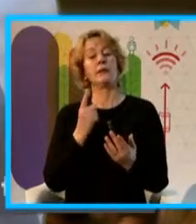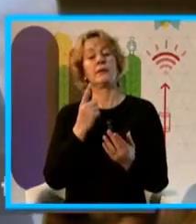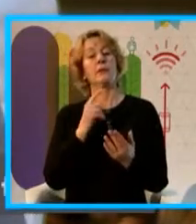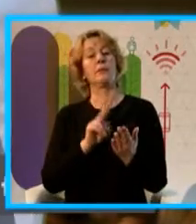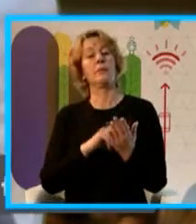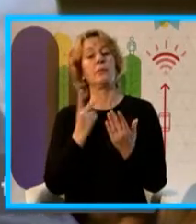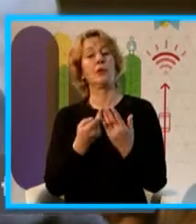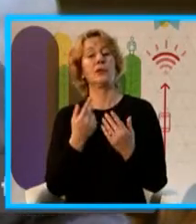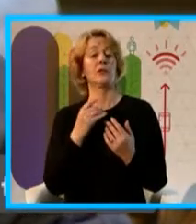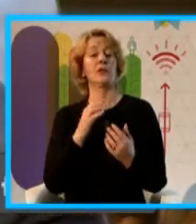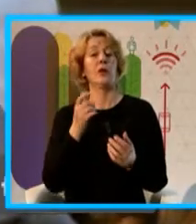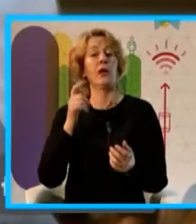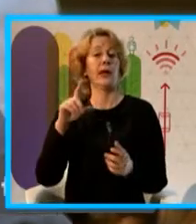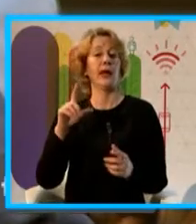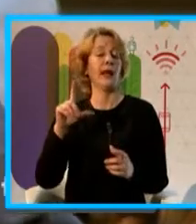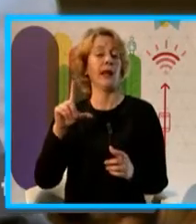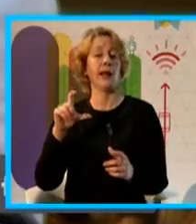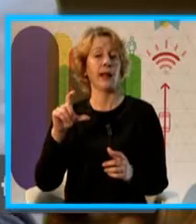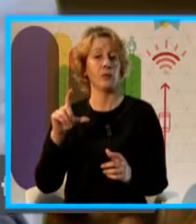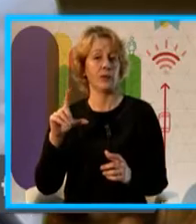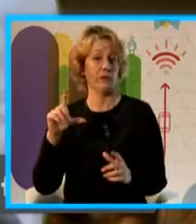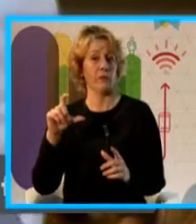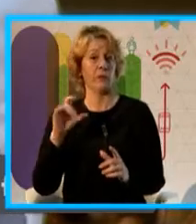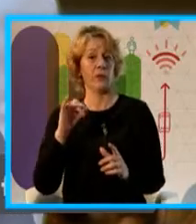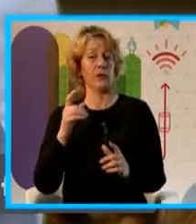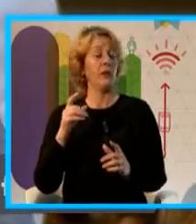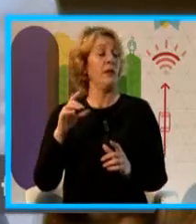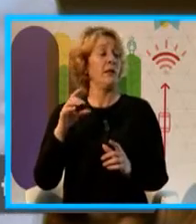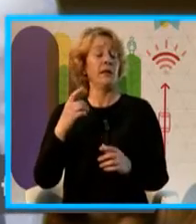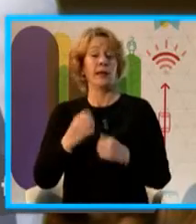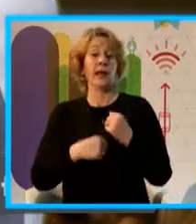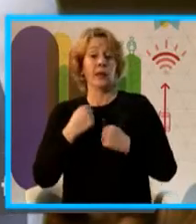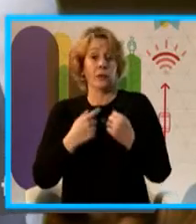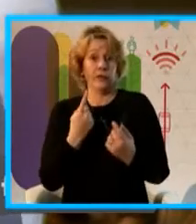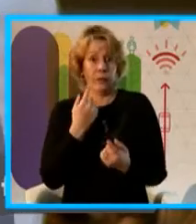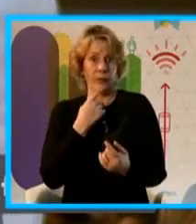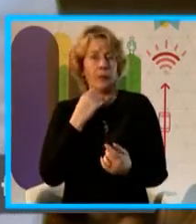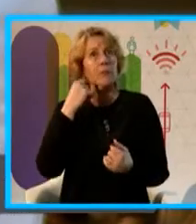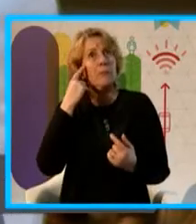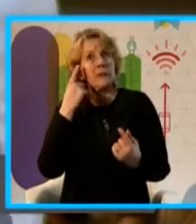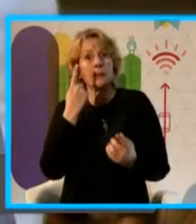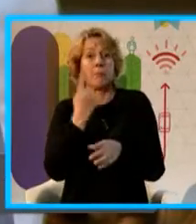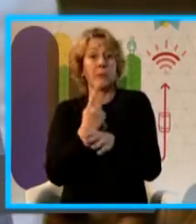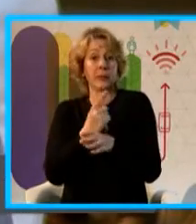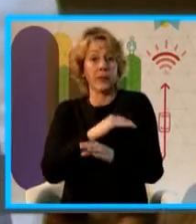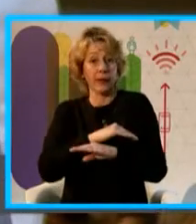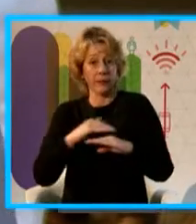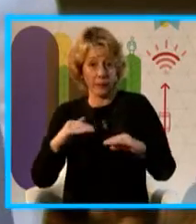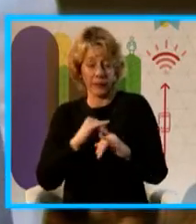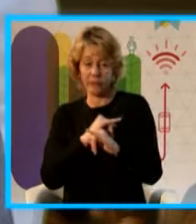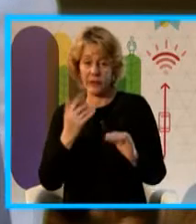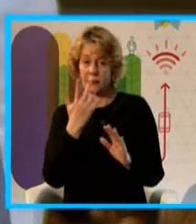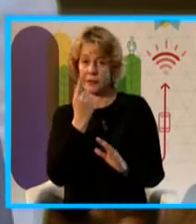adelante les voy a decir en qué estamos, cuál es el avance que tenemos, y para esta primera etapa pensamos terminar el 31 de diciembre de este año.